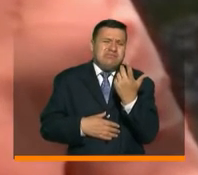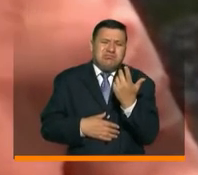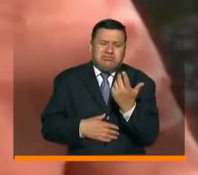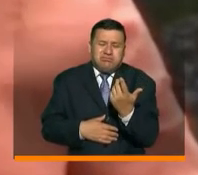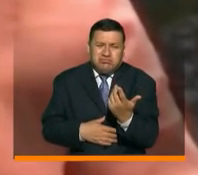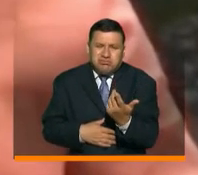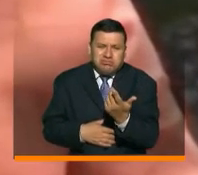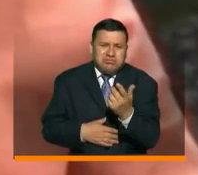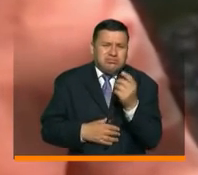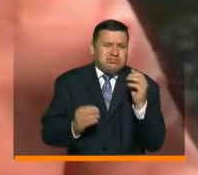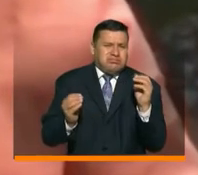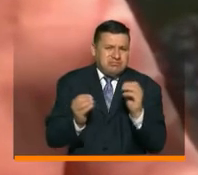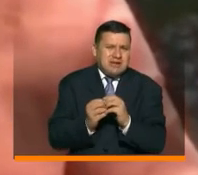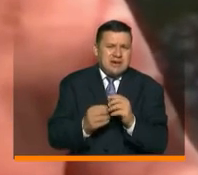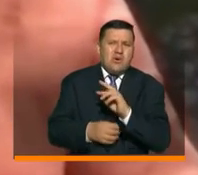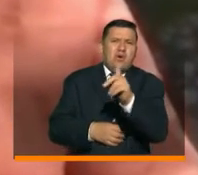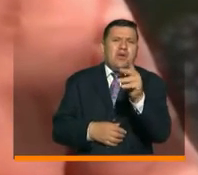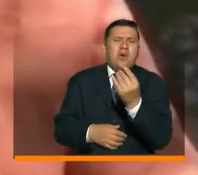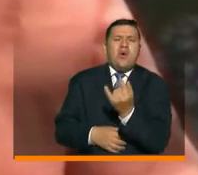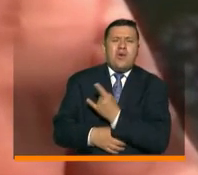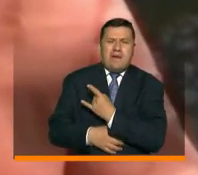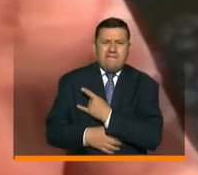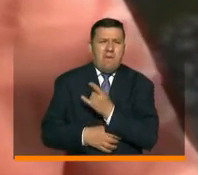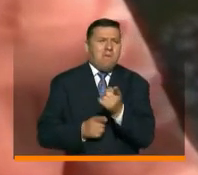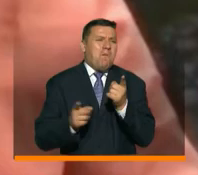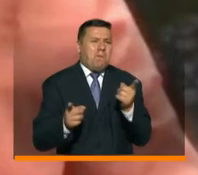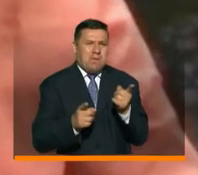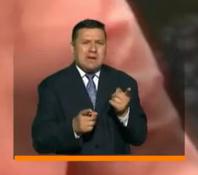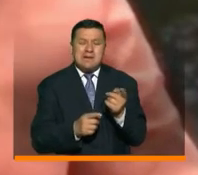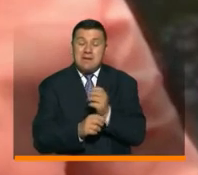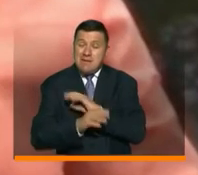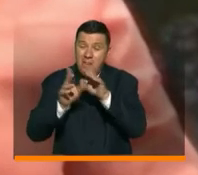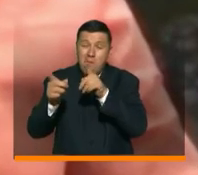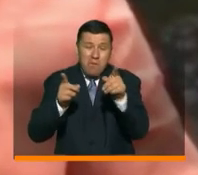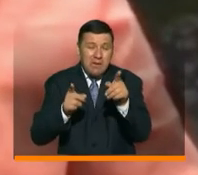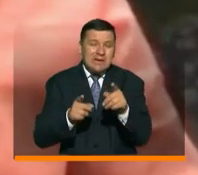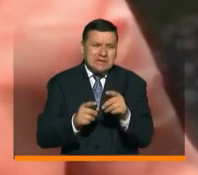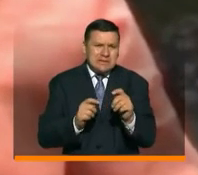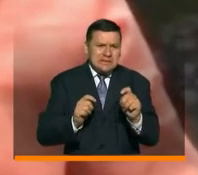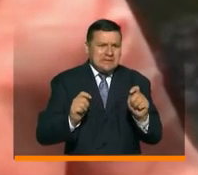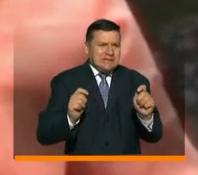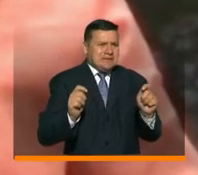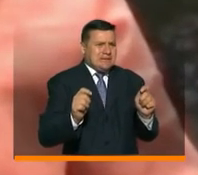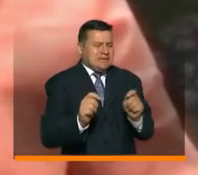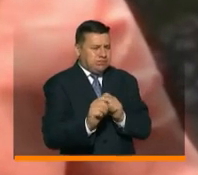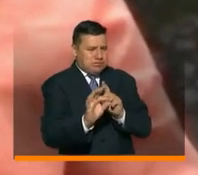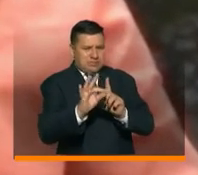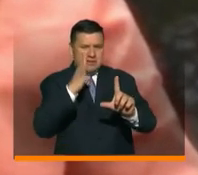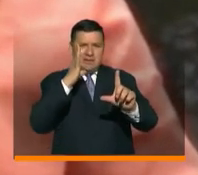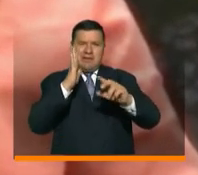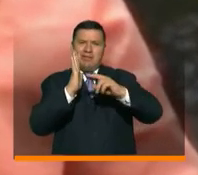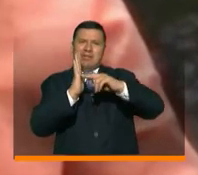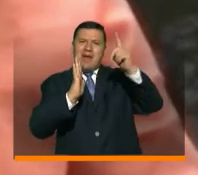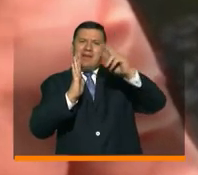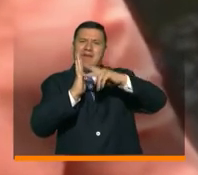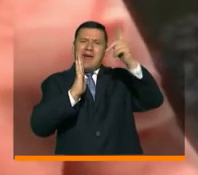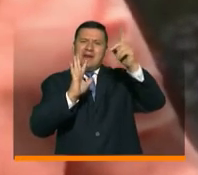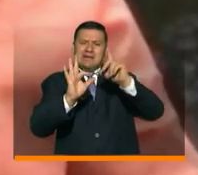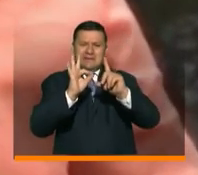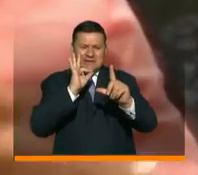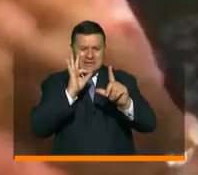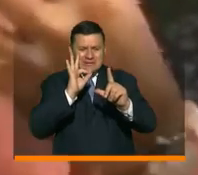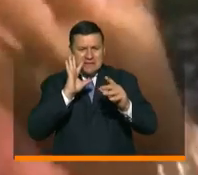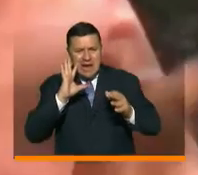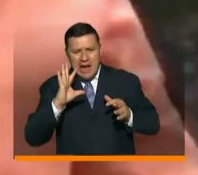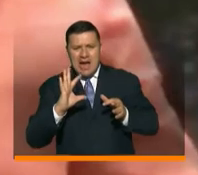creo que tenemos otras universidades, señor presidente, sin ninguna duda. La transformación digital que hemos experimentado nos va a permitir